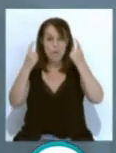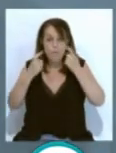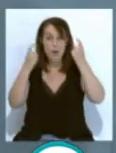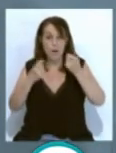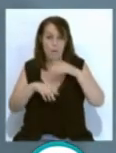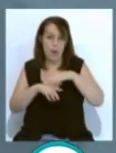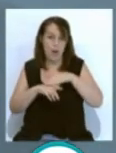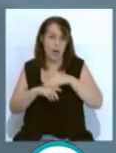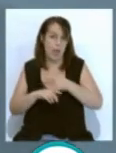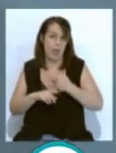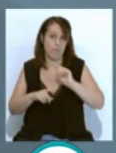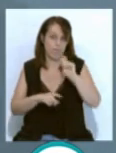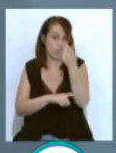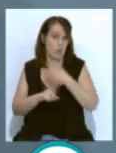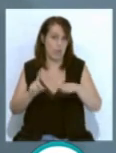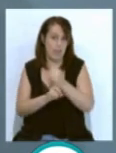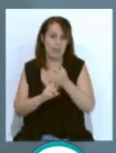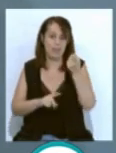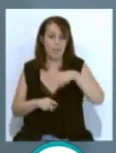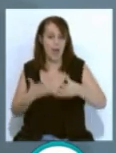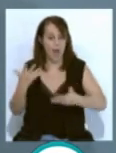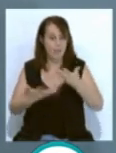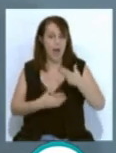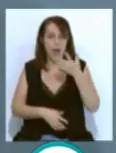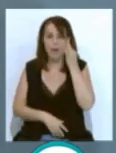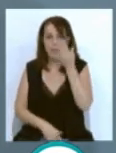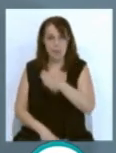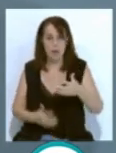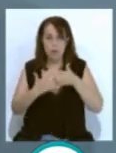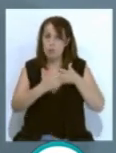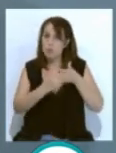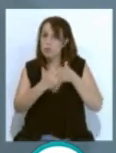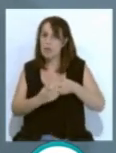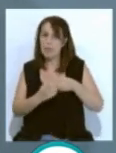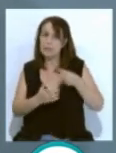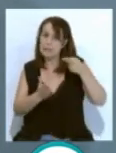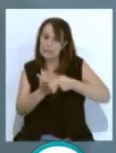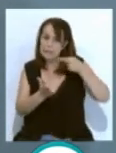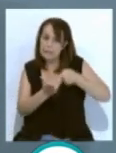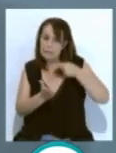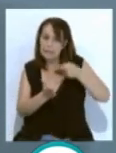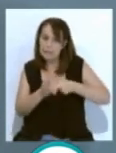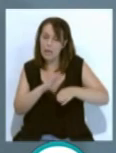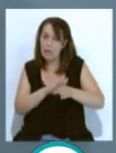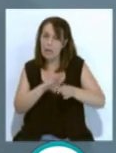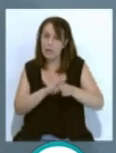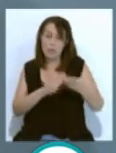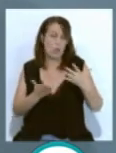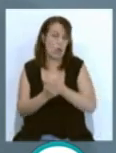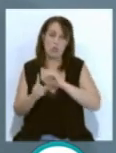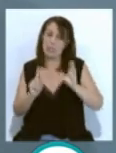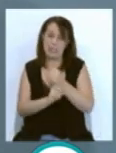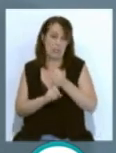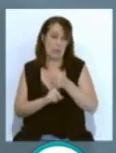estos logros. Y también animar a las niñas a que luchen, que sea constante y que todo se consigue con esfuerzo